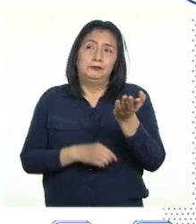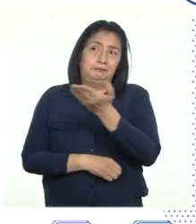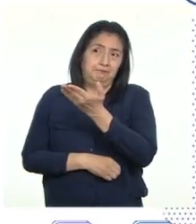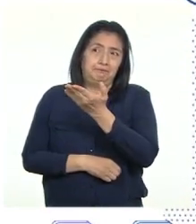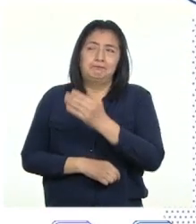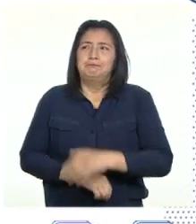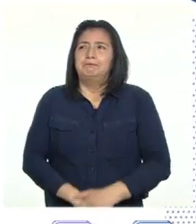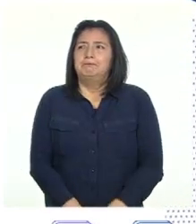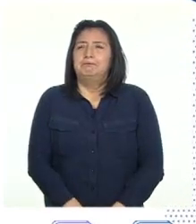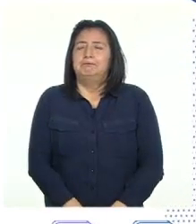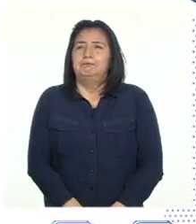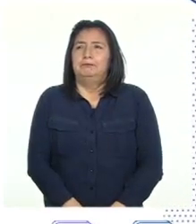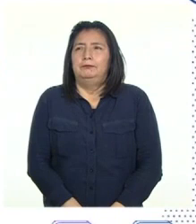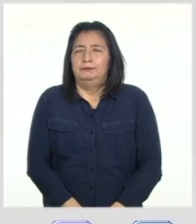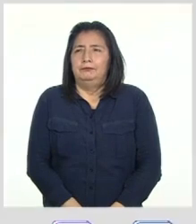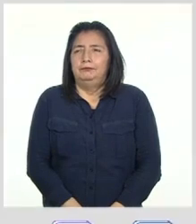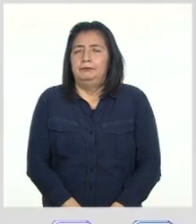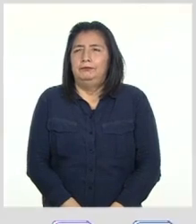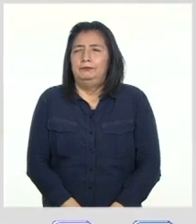así